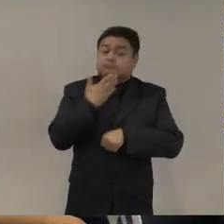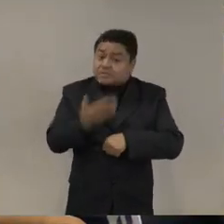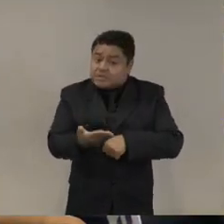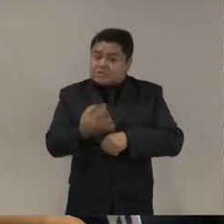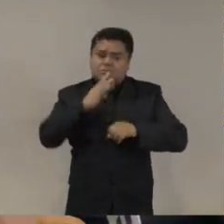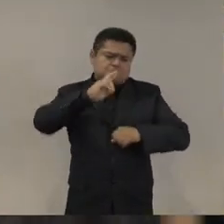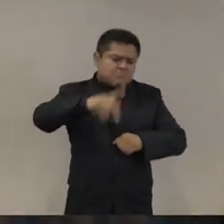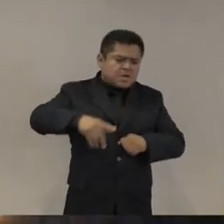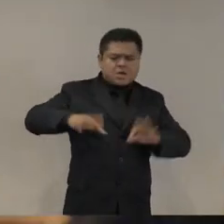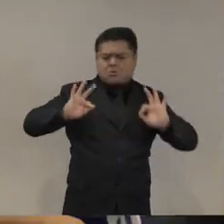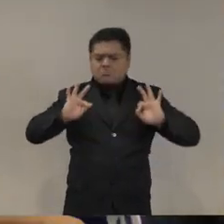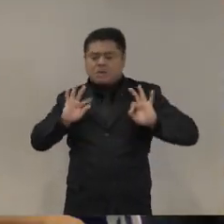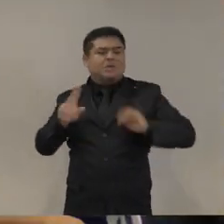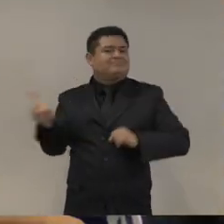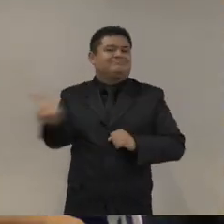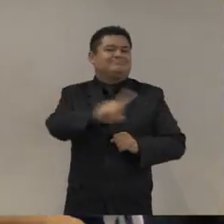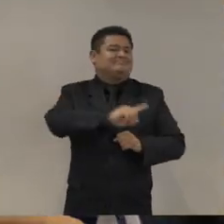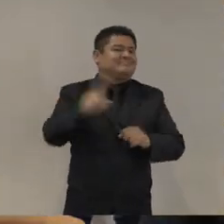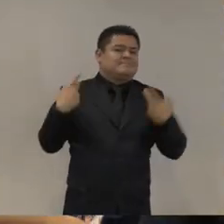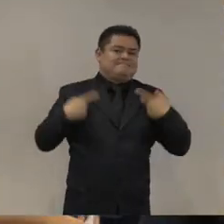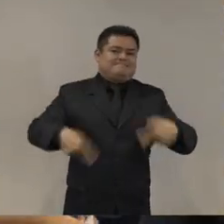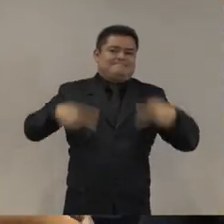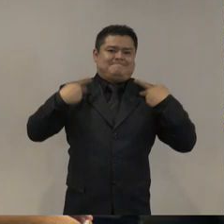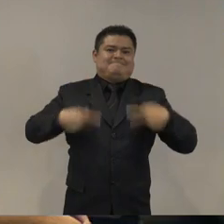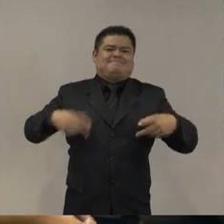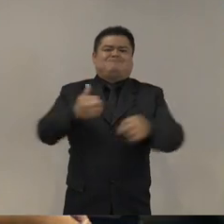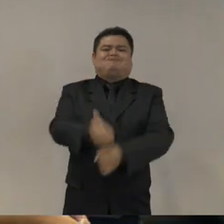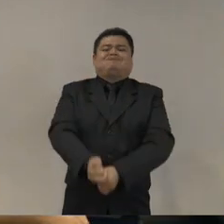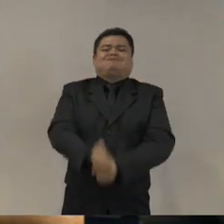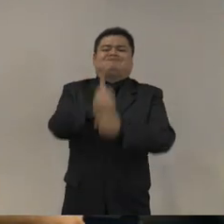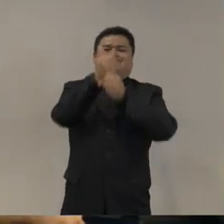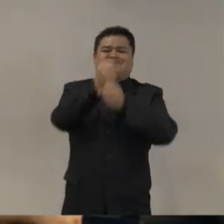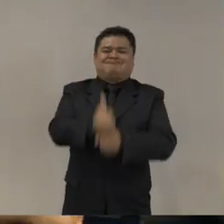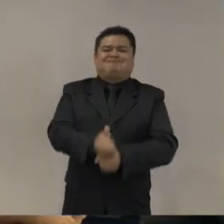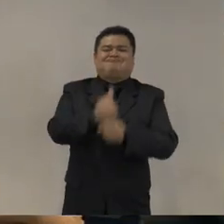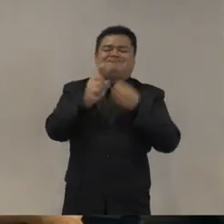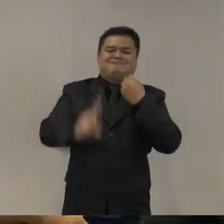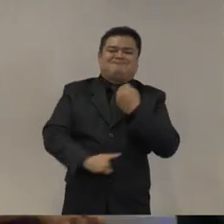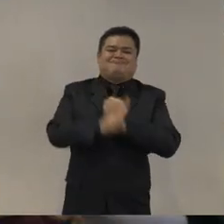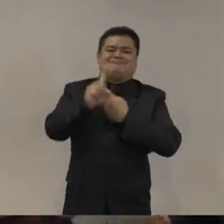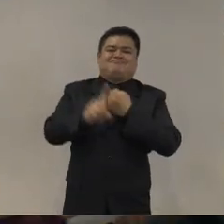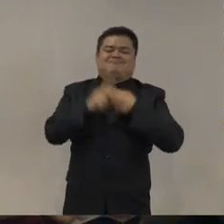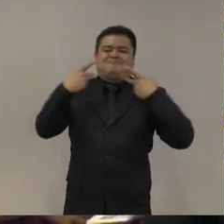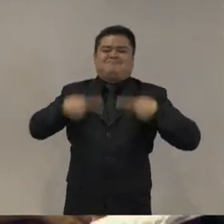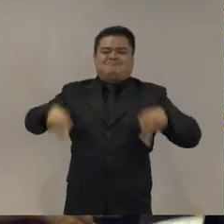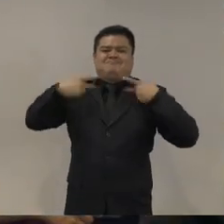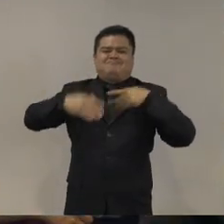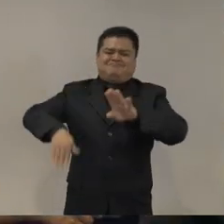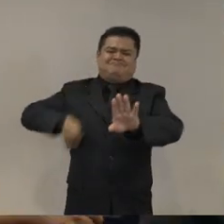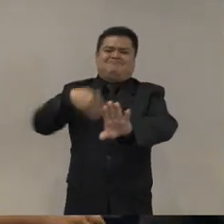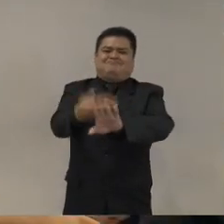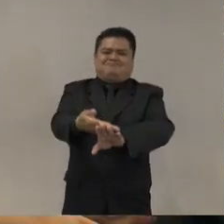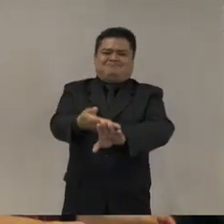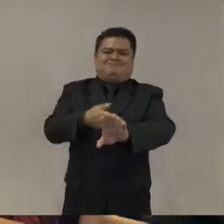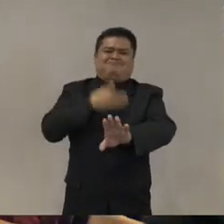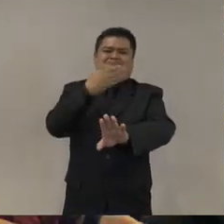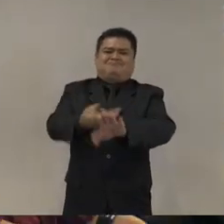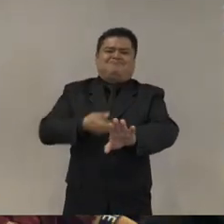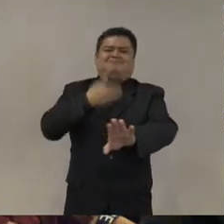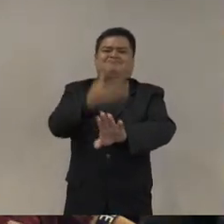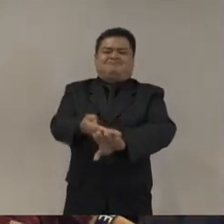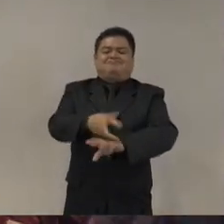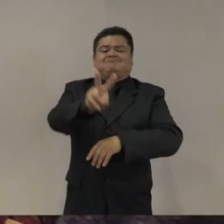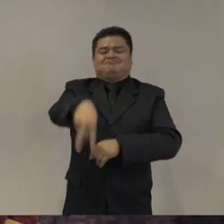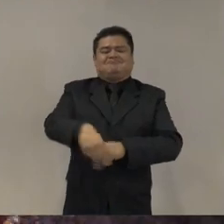Nuevamente lo que ha sucedido con la ausencia de seguridad ciudadana, con la intervención militar, es la reproducción.